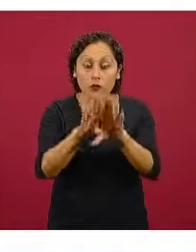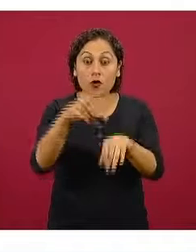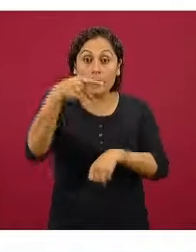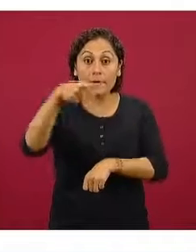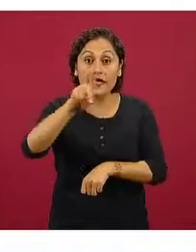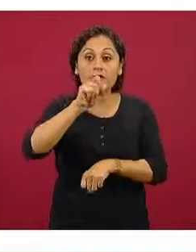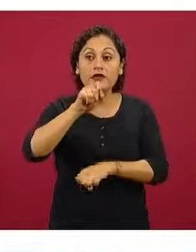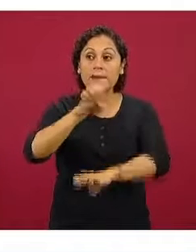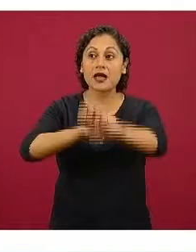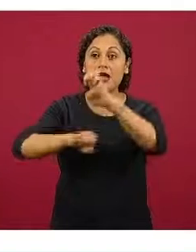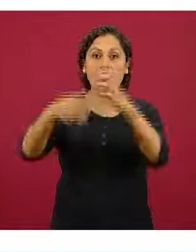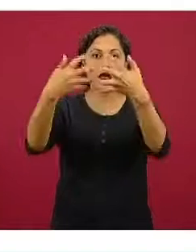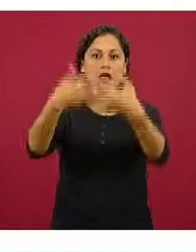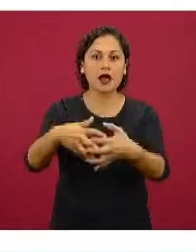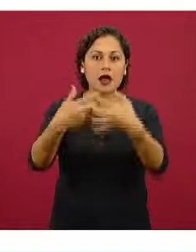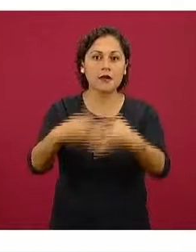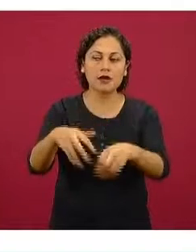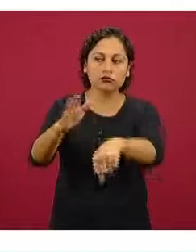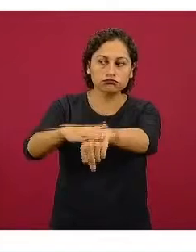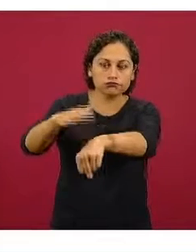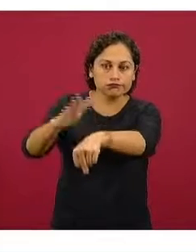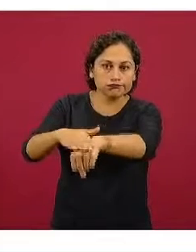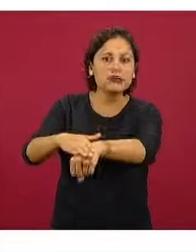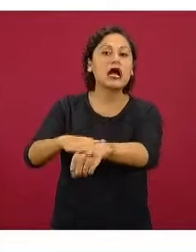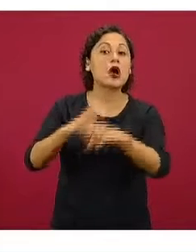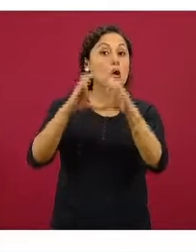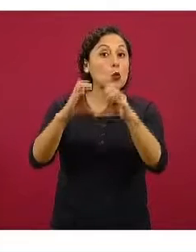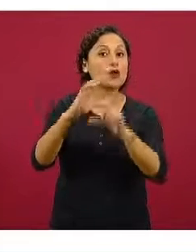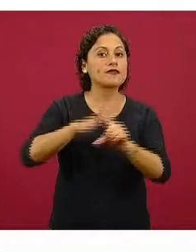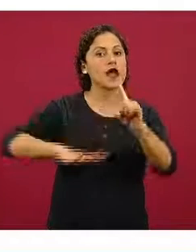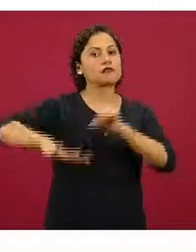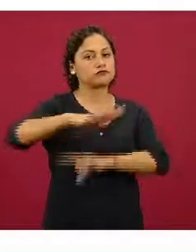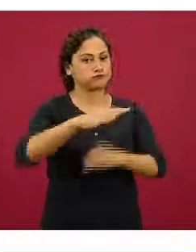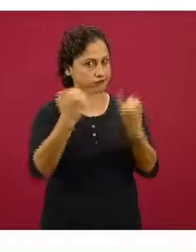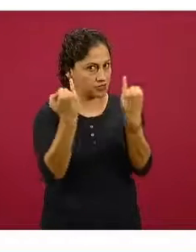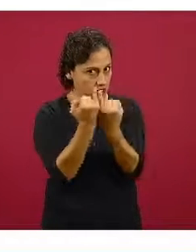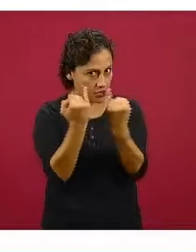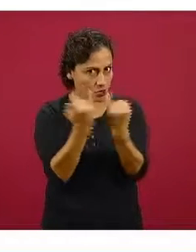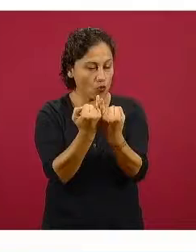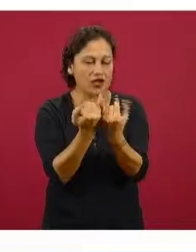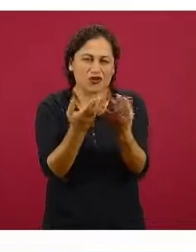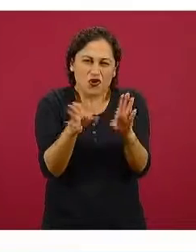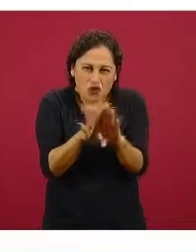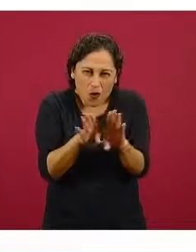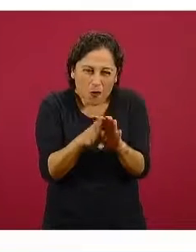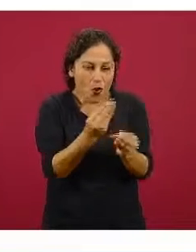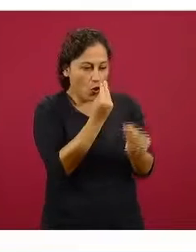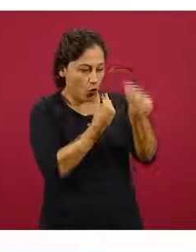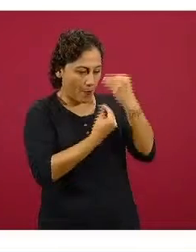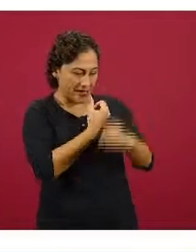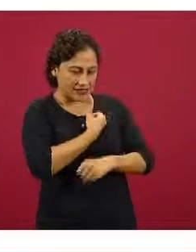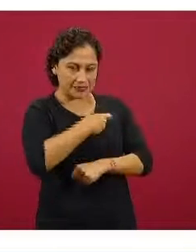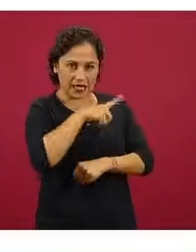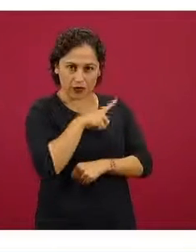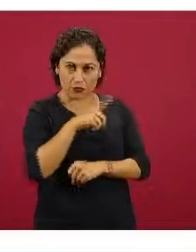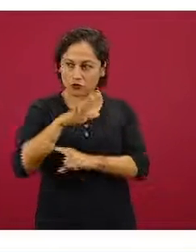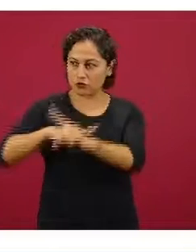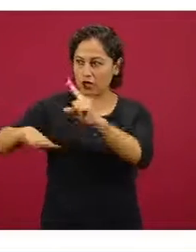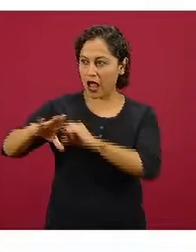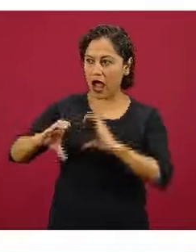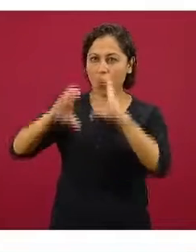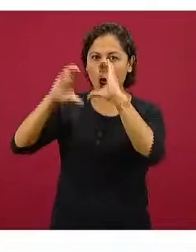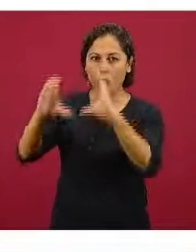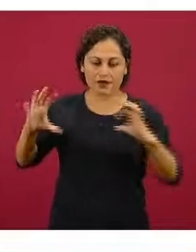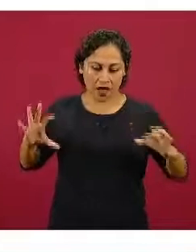dirigida también hacia mantener un planeta mucho más saludable. O cómo juntar estos dos componentes, la sustentabilidad, la